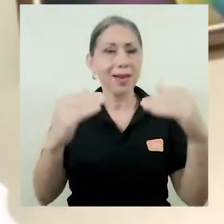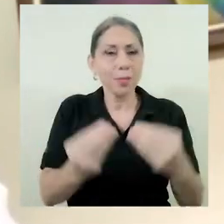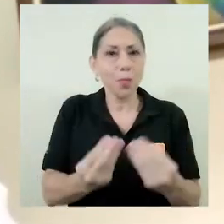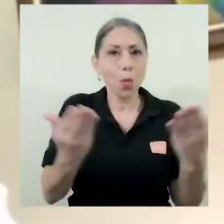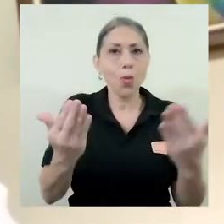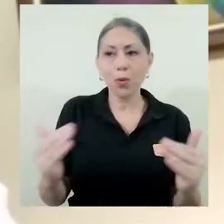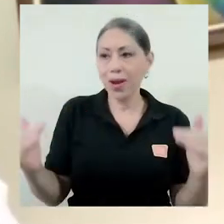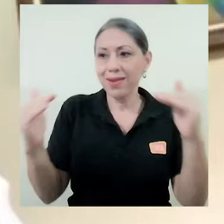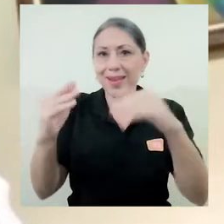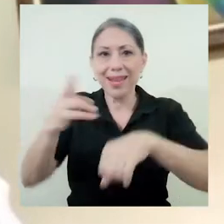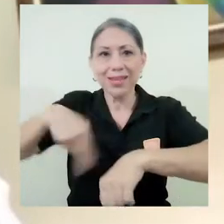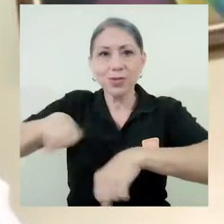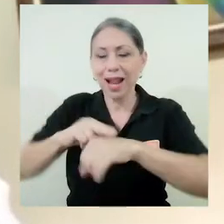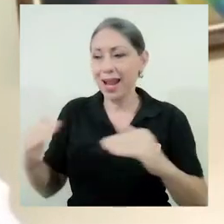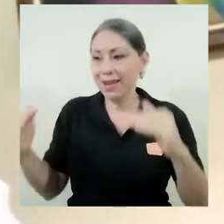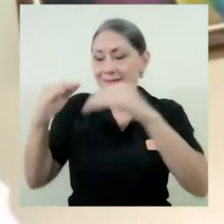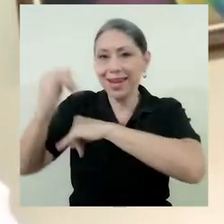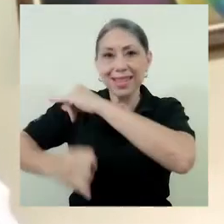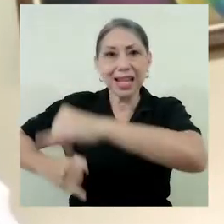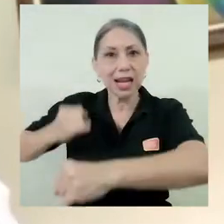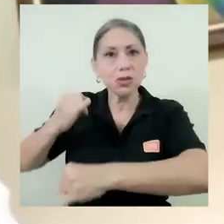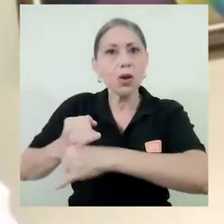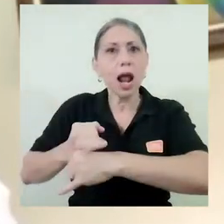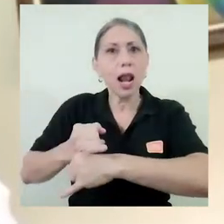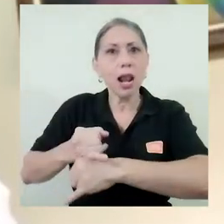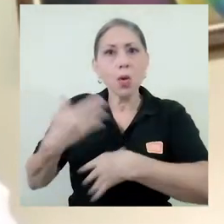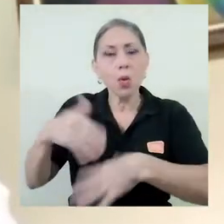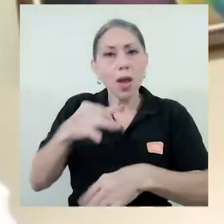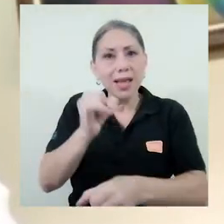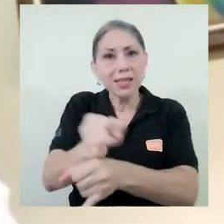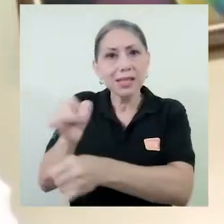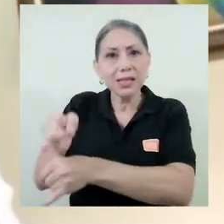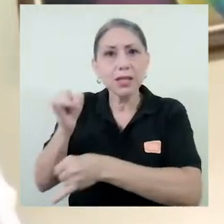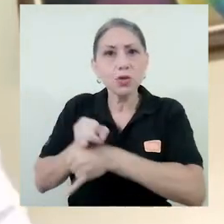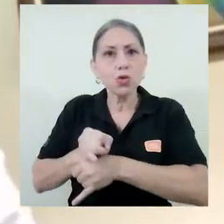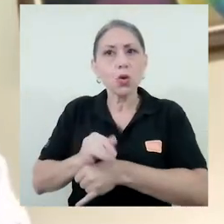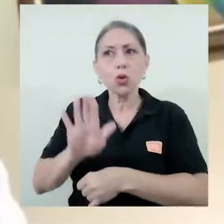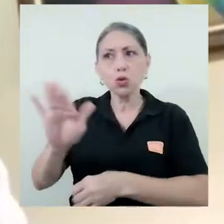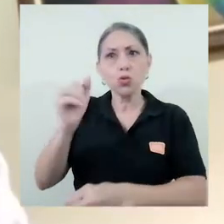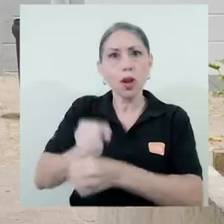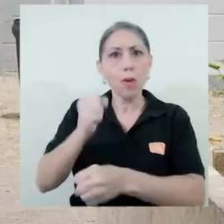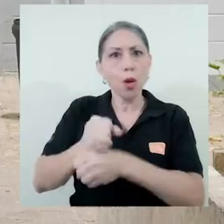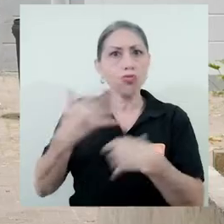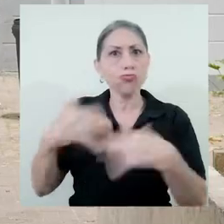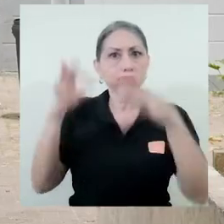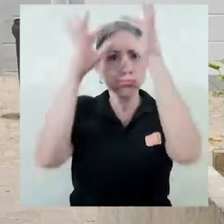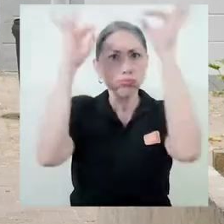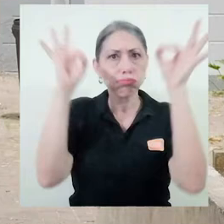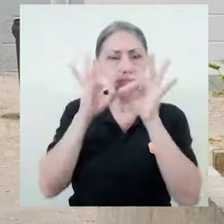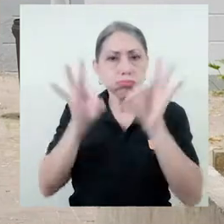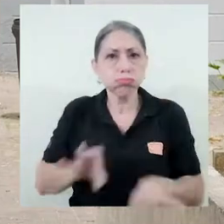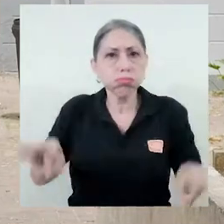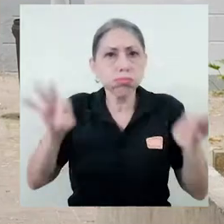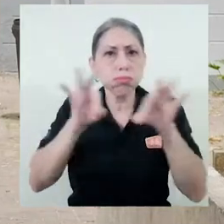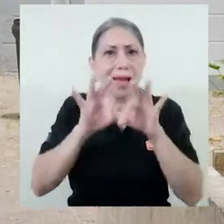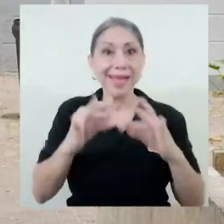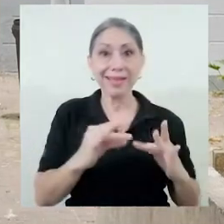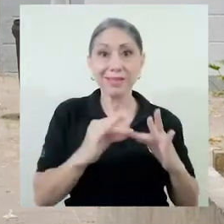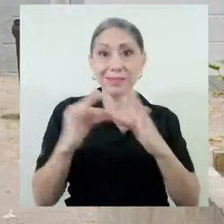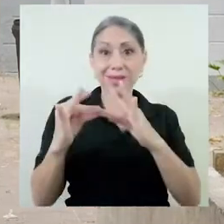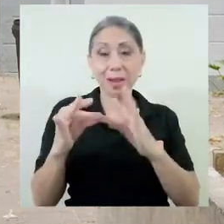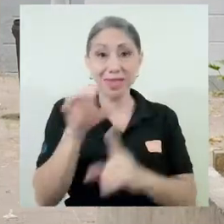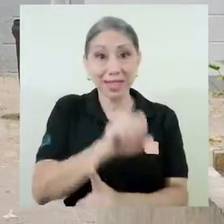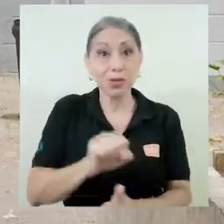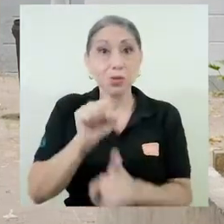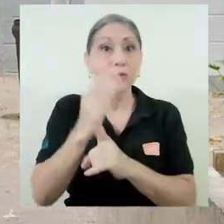internacional que estas situaciones generan es verdaderamente invaluable. Sobre todo en situaciones como las que vivimos hoy